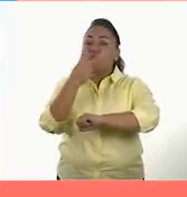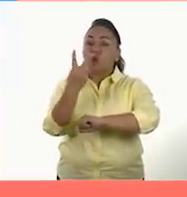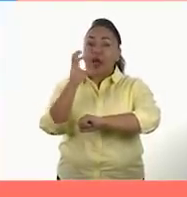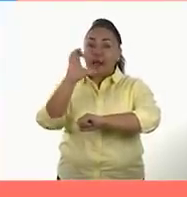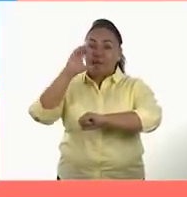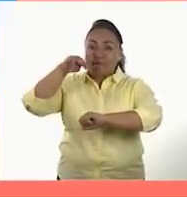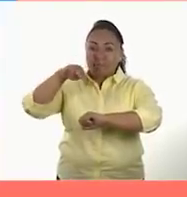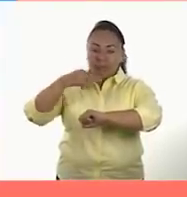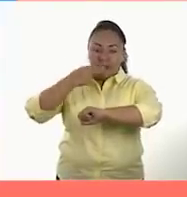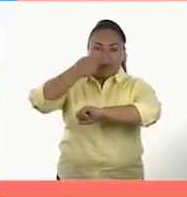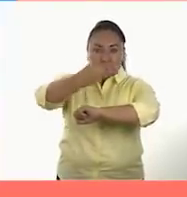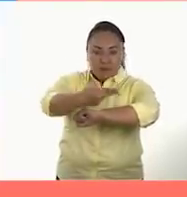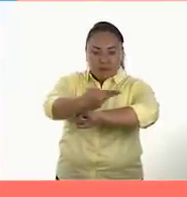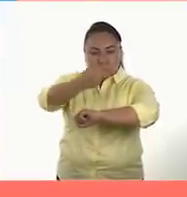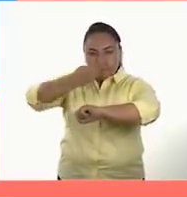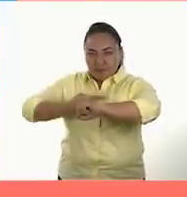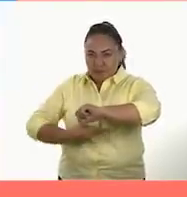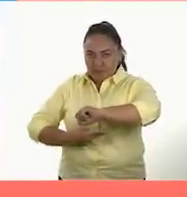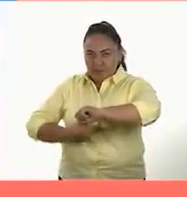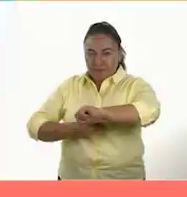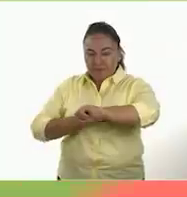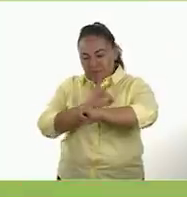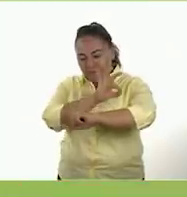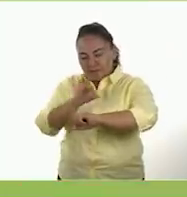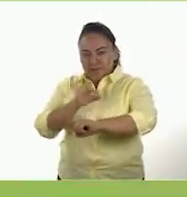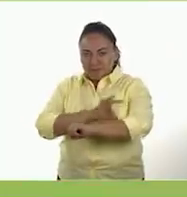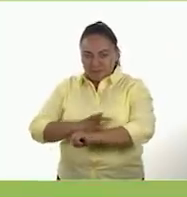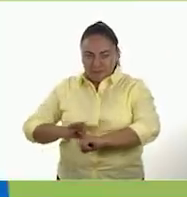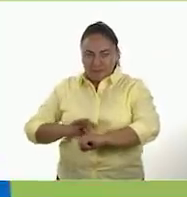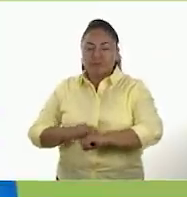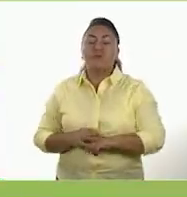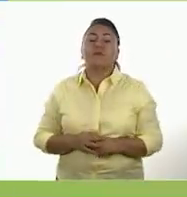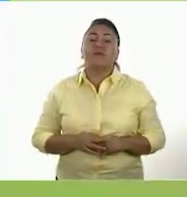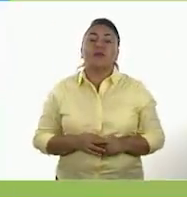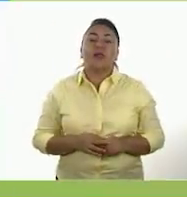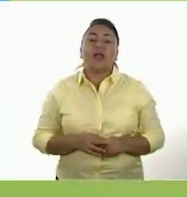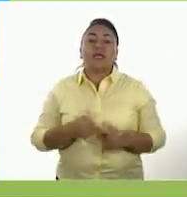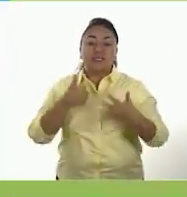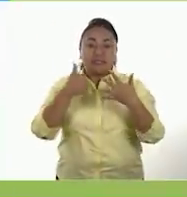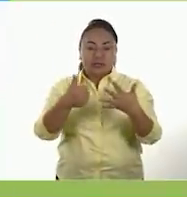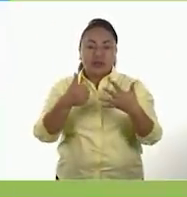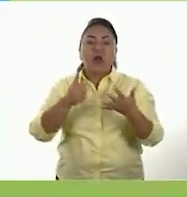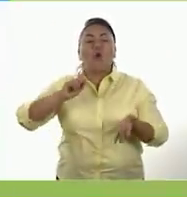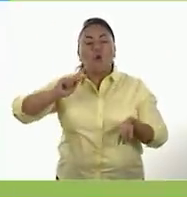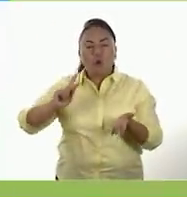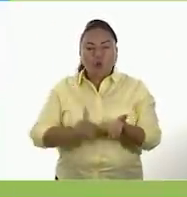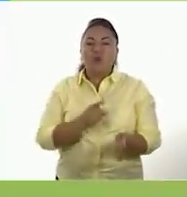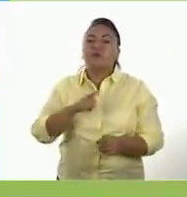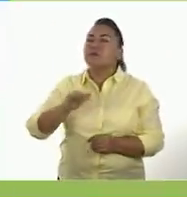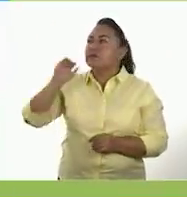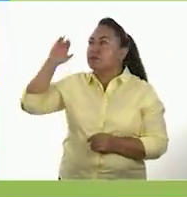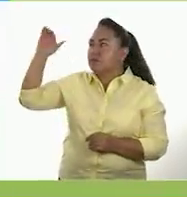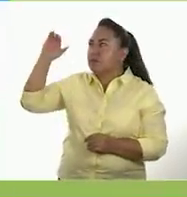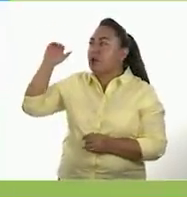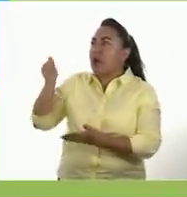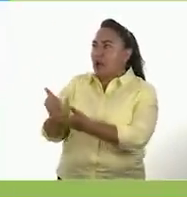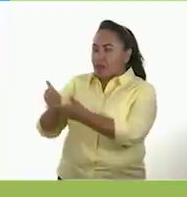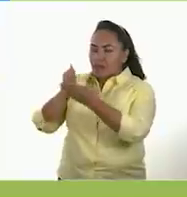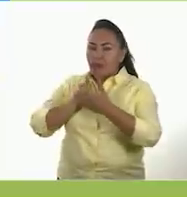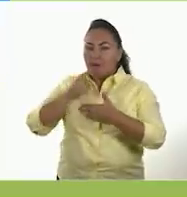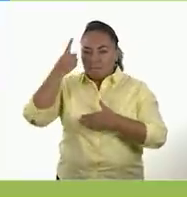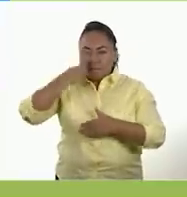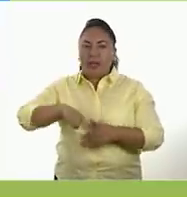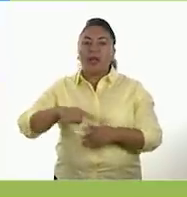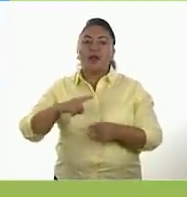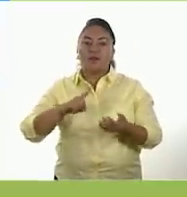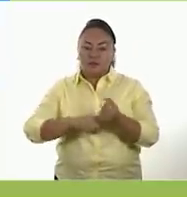2 centímetros de alto arriba y abajo. 6. Nuevamente pide ayuda a un adulto para recortar